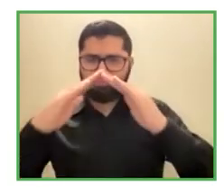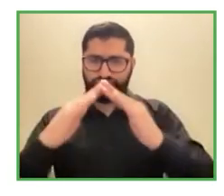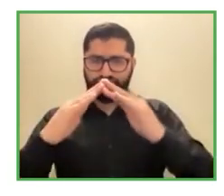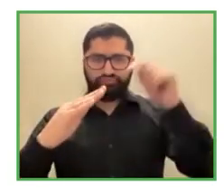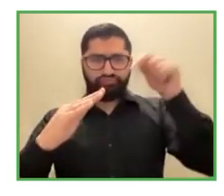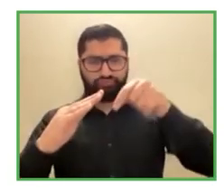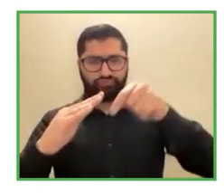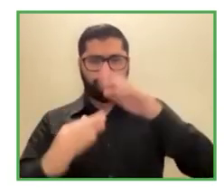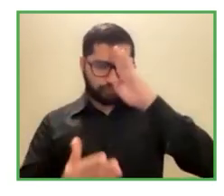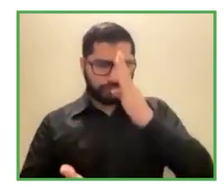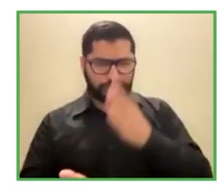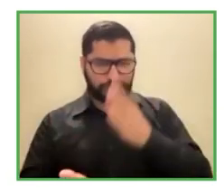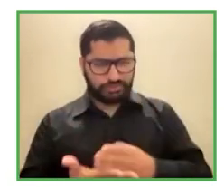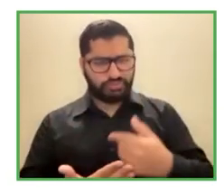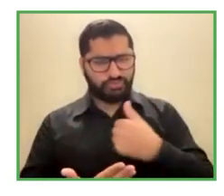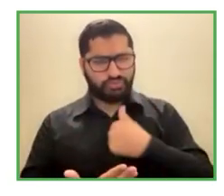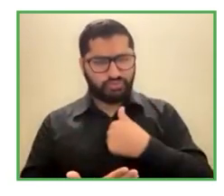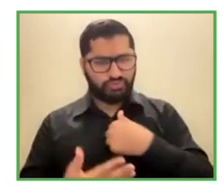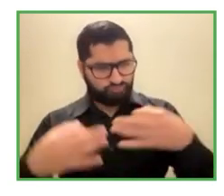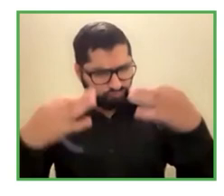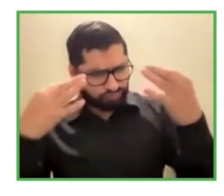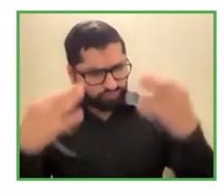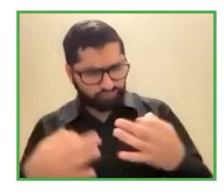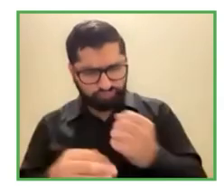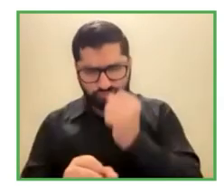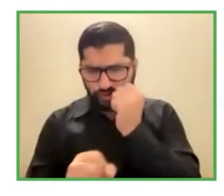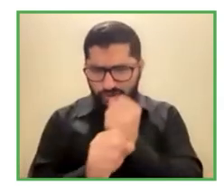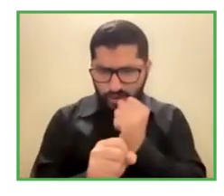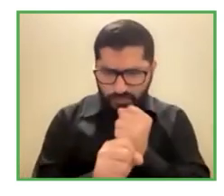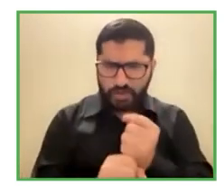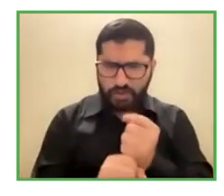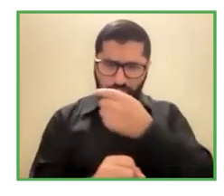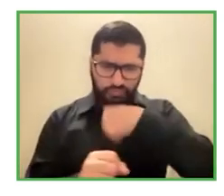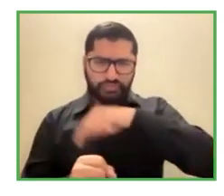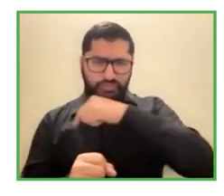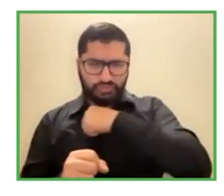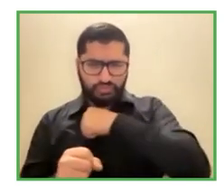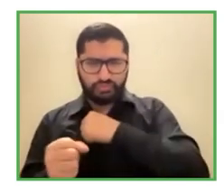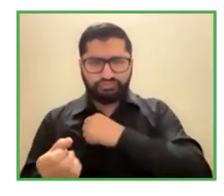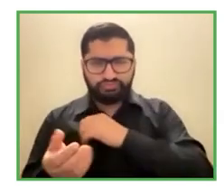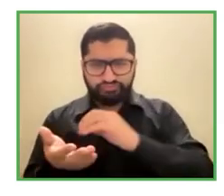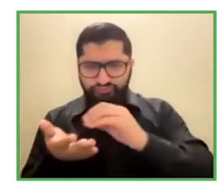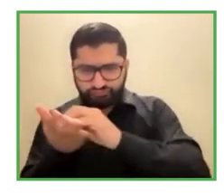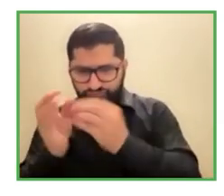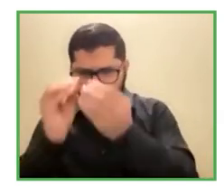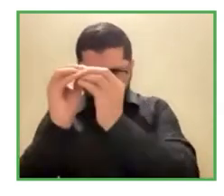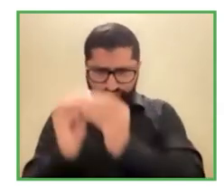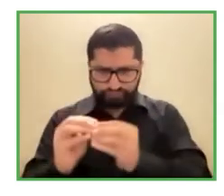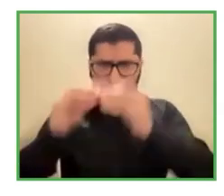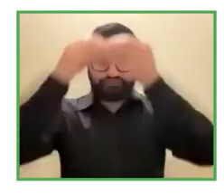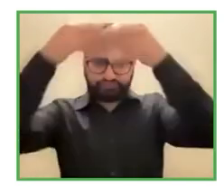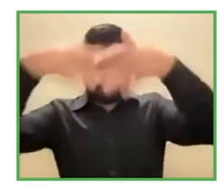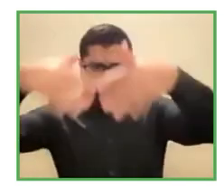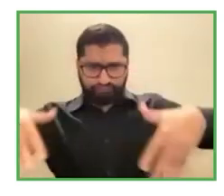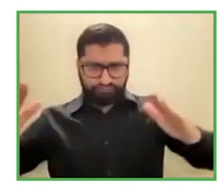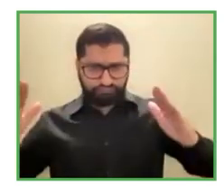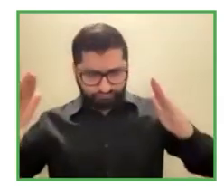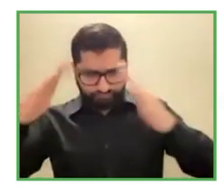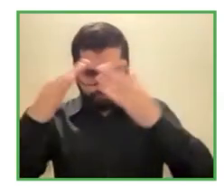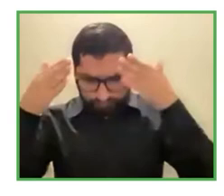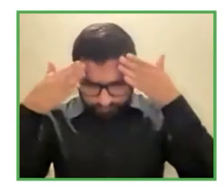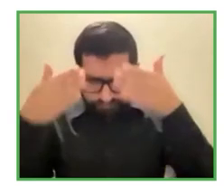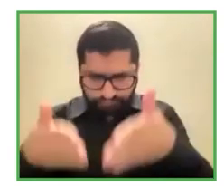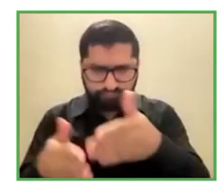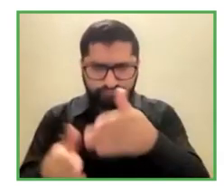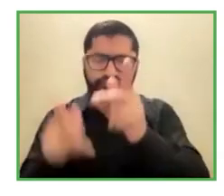e-learning y los servicios de apoyo digital por lo tanto nos concentramos en hacer el e-learning de manera muy temprana hace 10